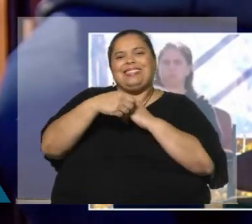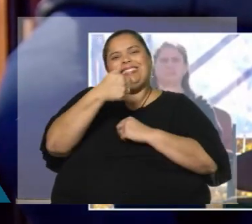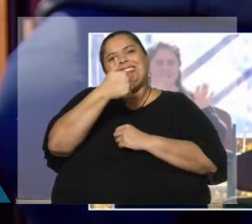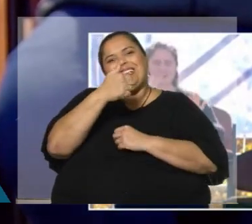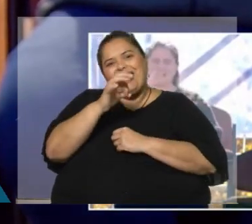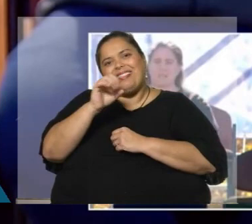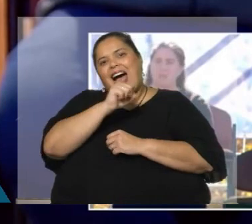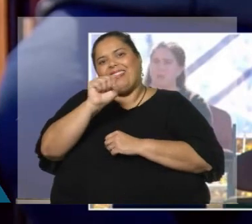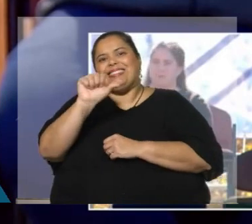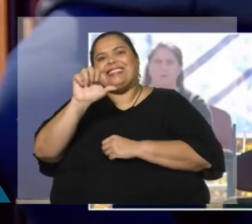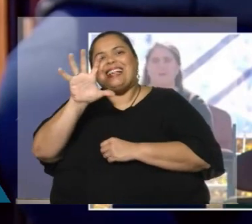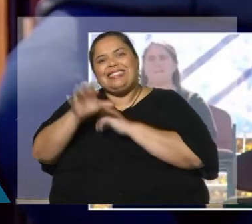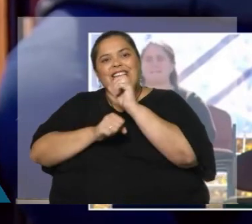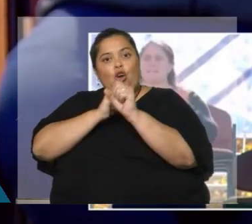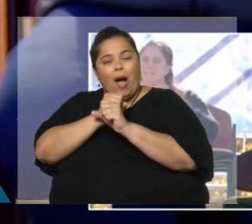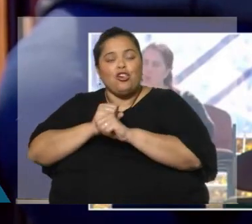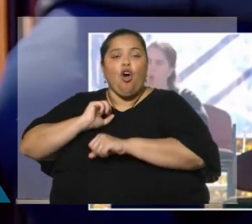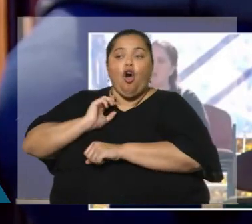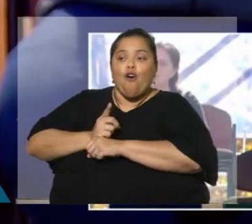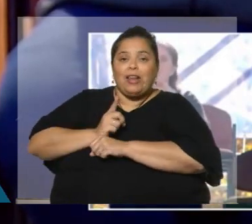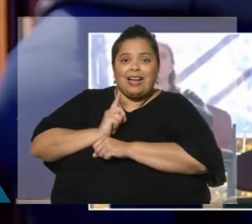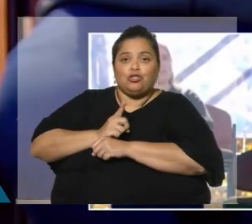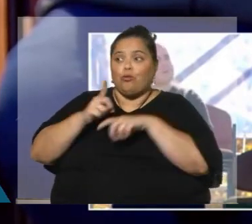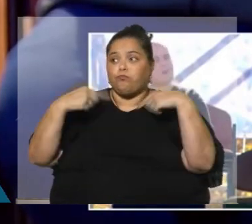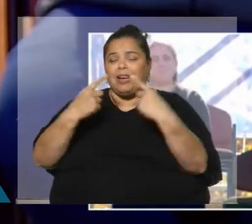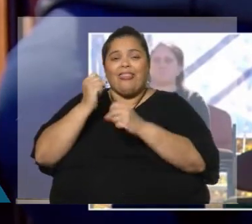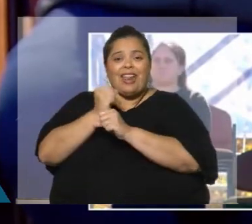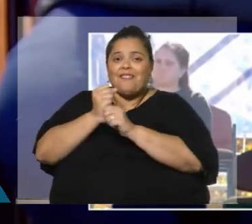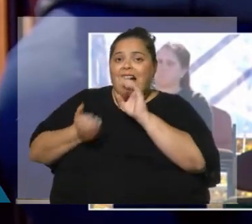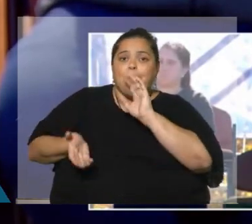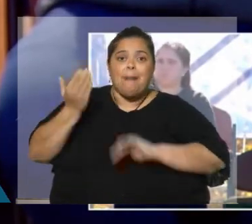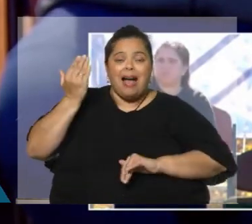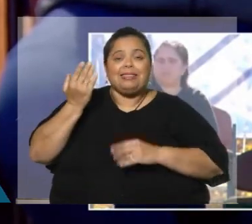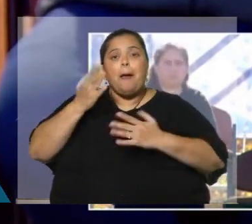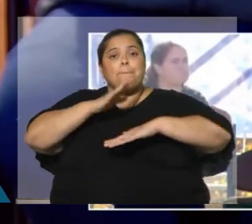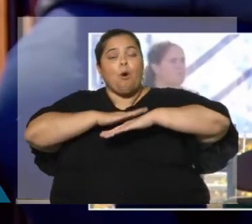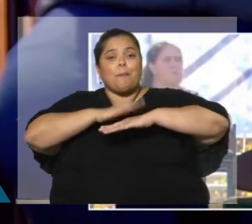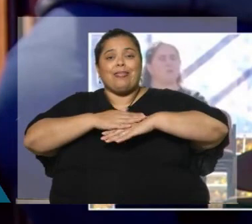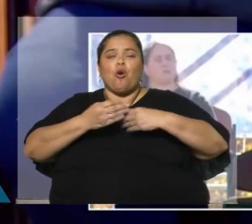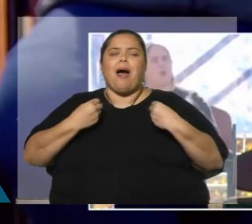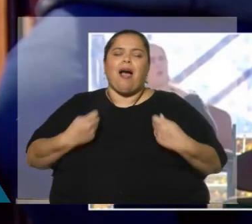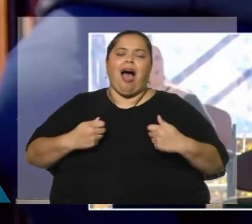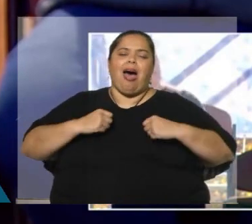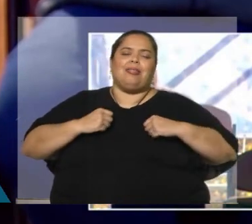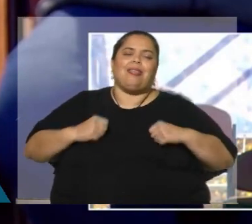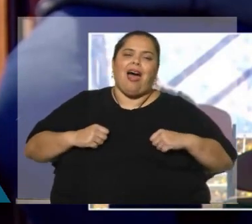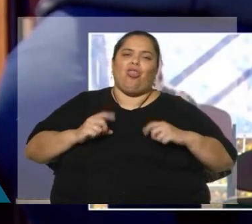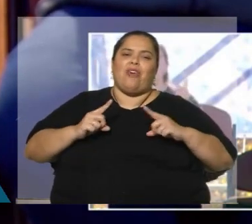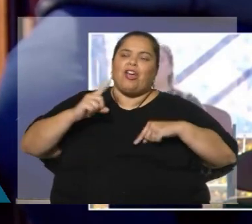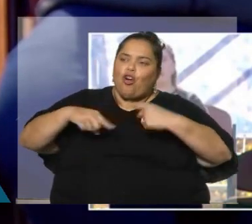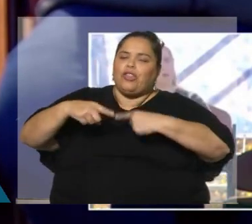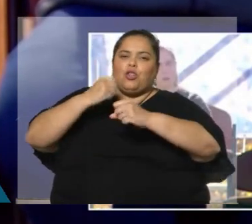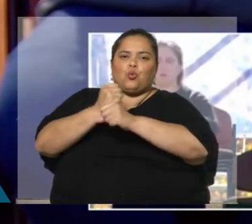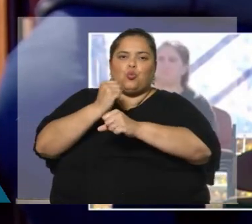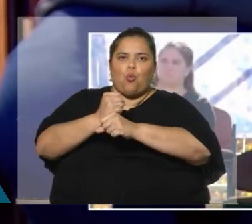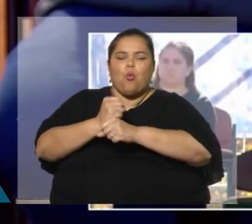65 años, obligando por tanto a trabajar más en el momento que uno está más desgastado y organizando